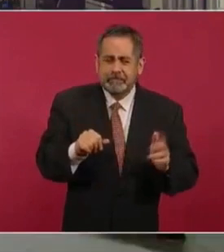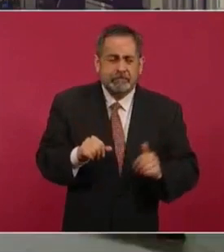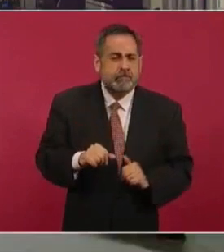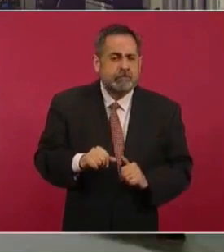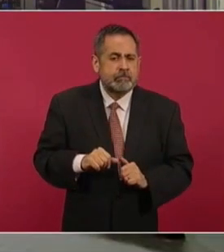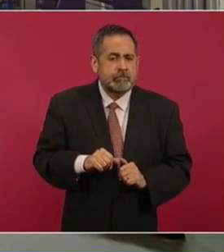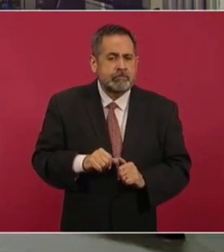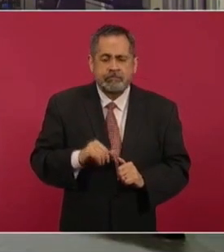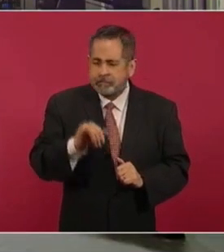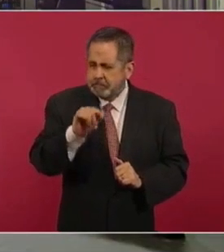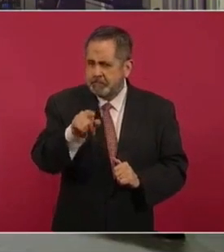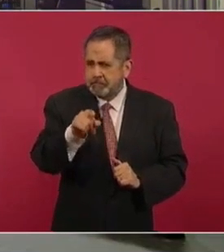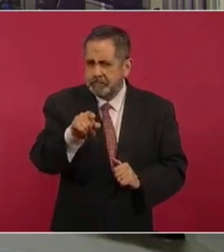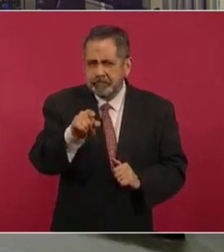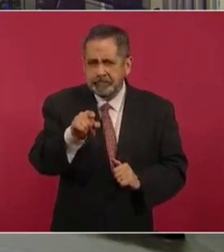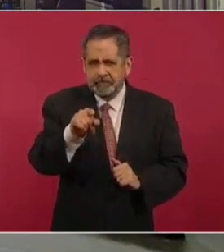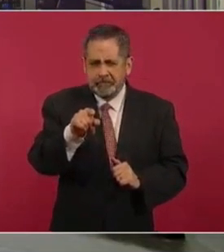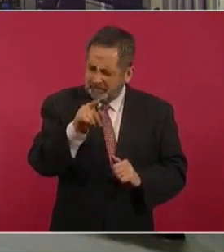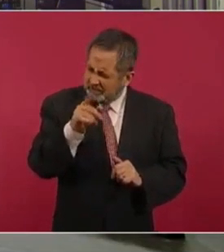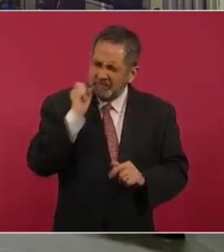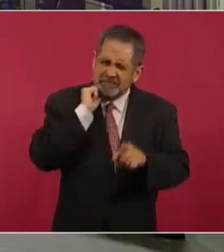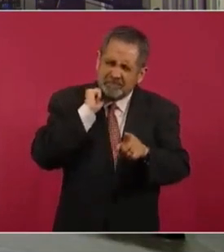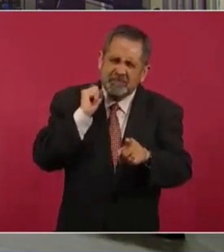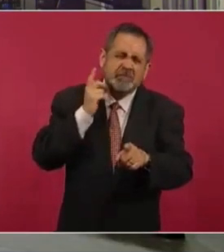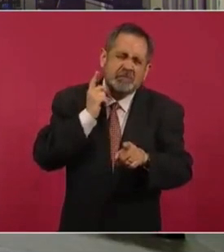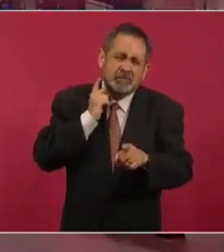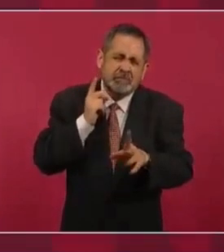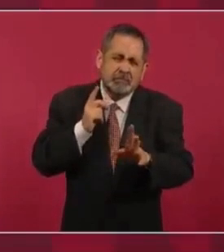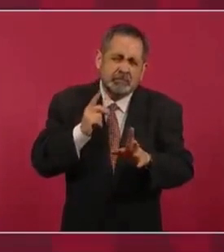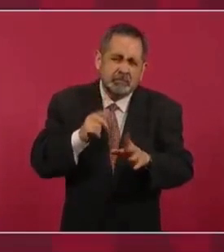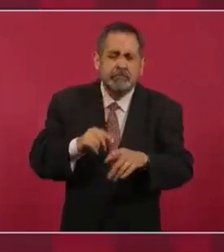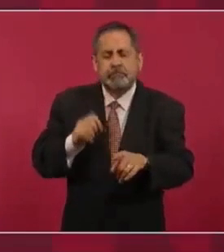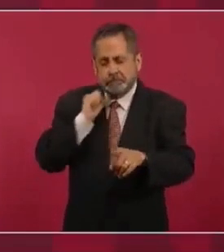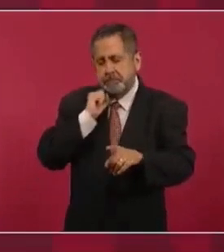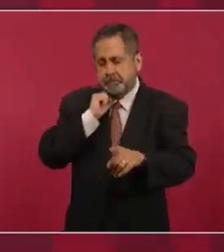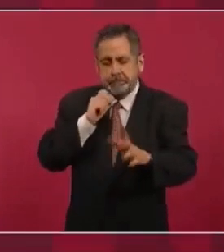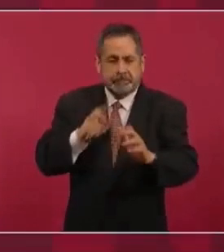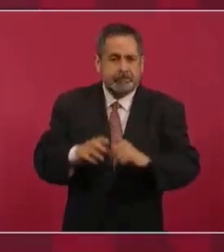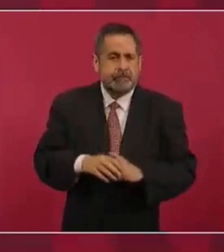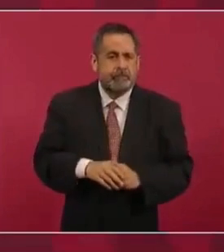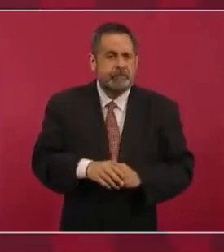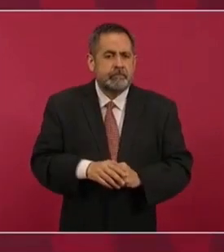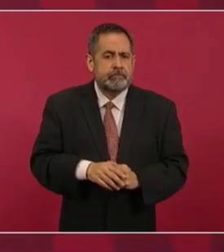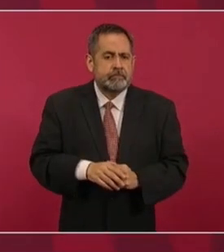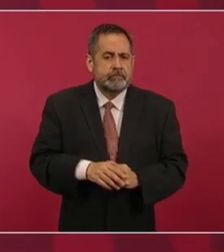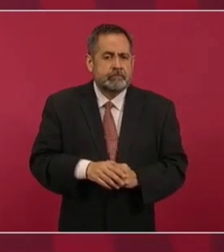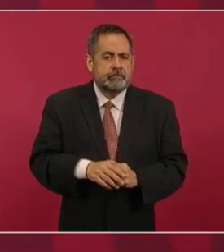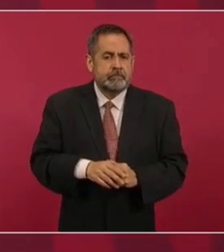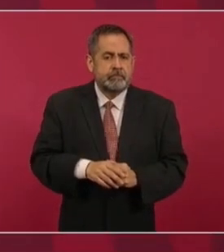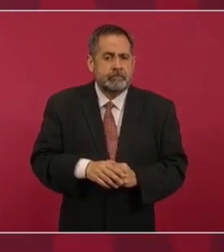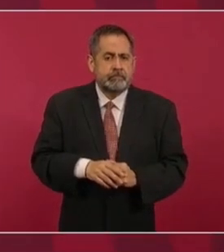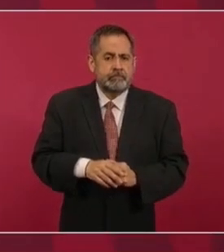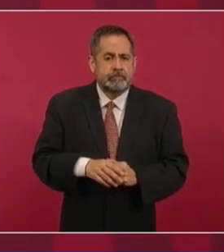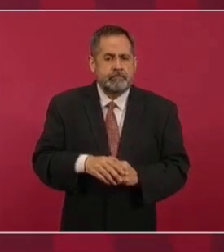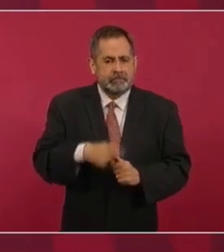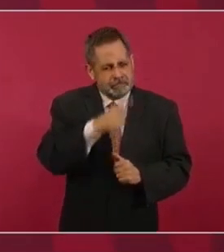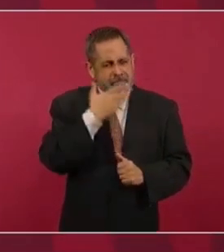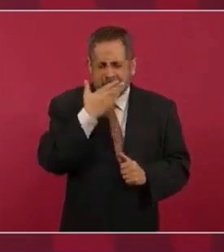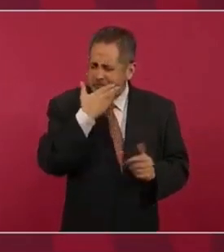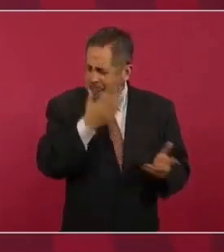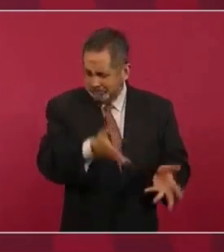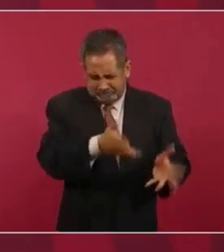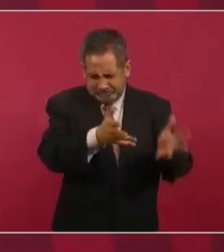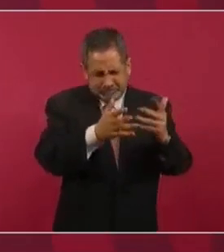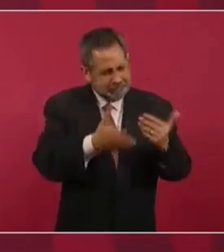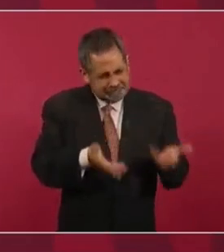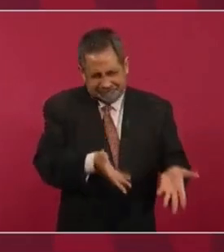¿es senador o diputado?, senador. Y eso está muy bien, bueno,